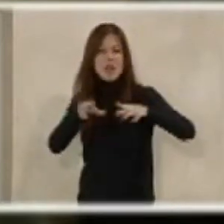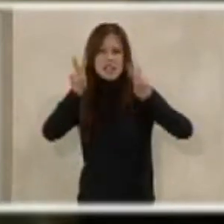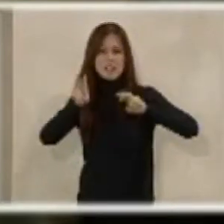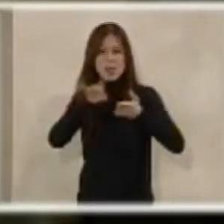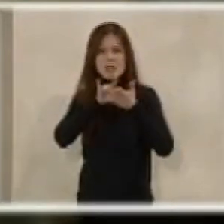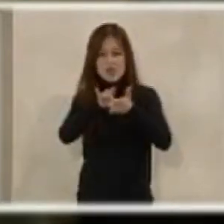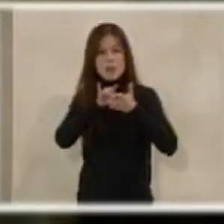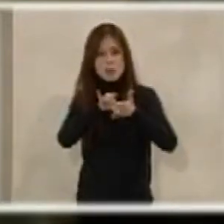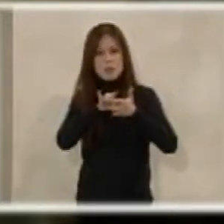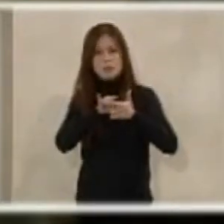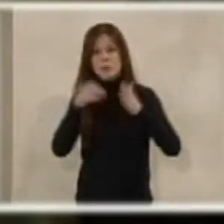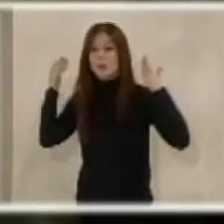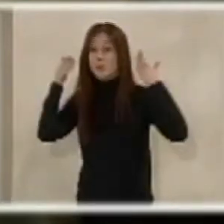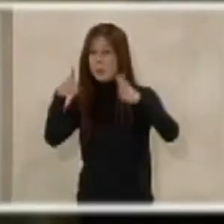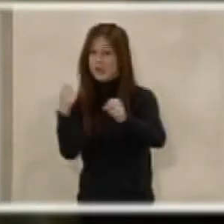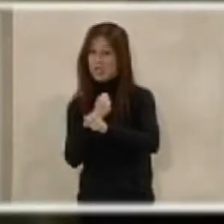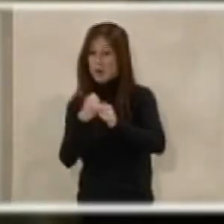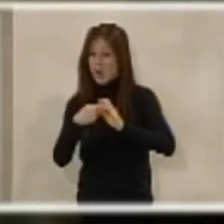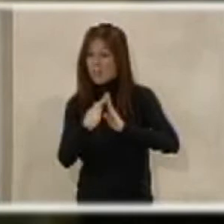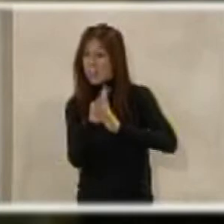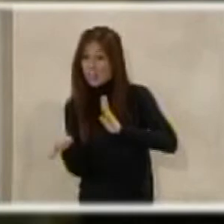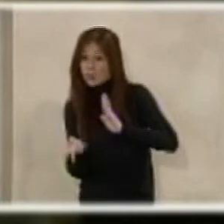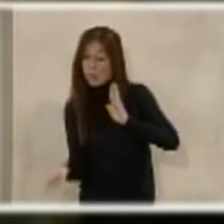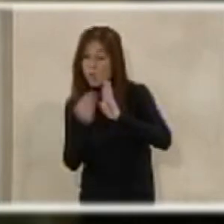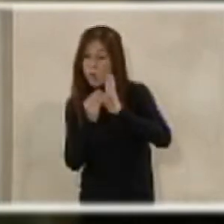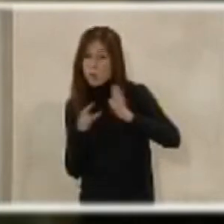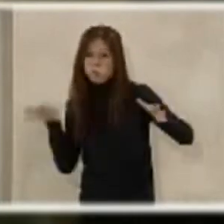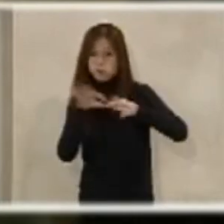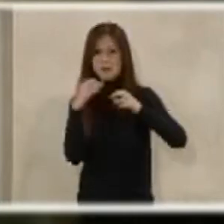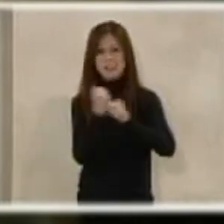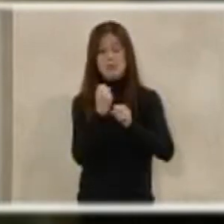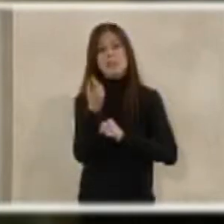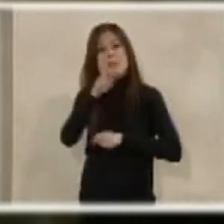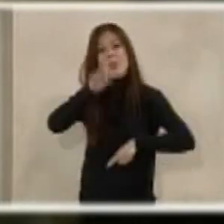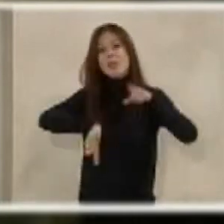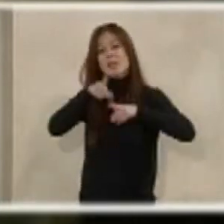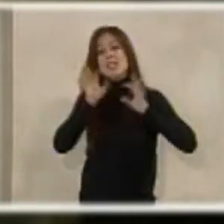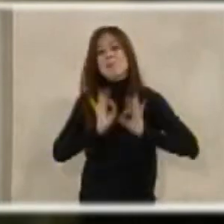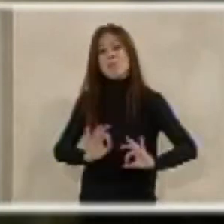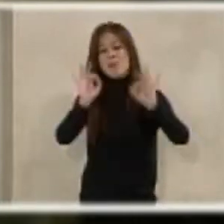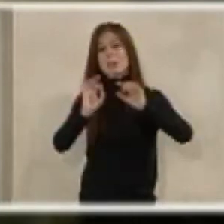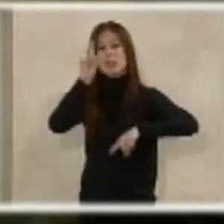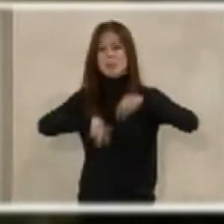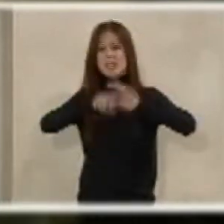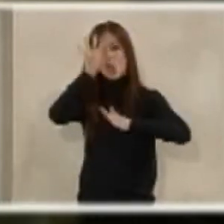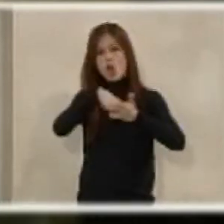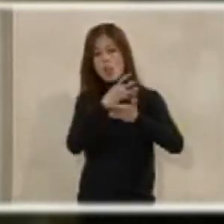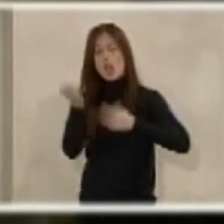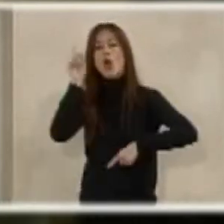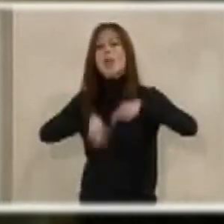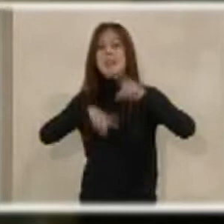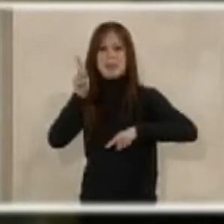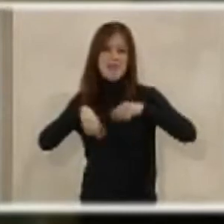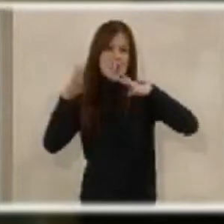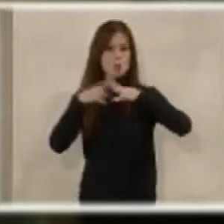servicio, dedicación y el resto que comporta su misión, así como la especialización de ellos, los horarios y su peculiar